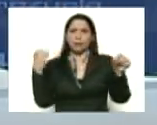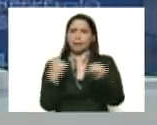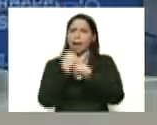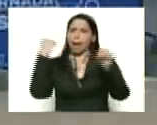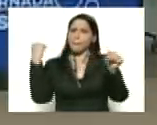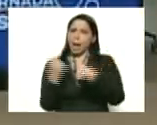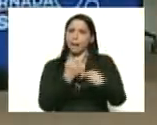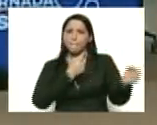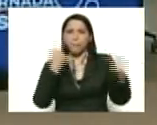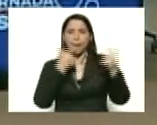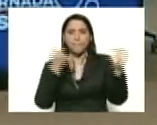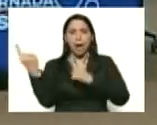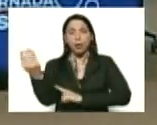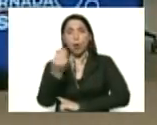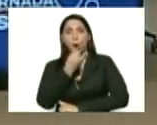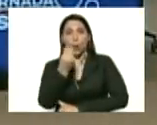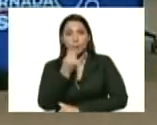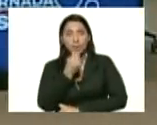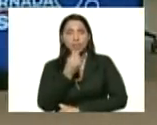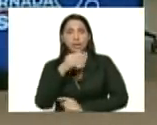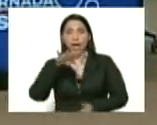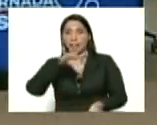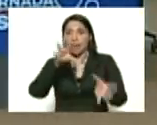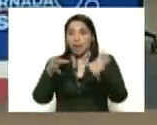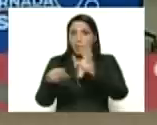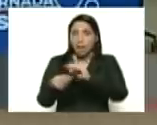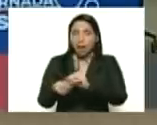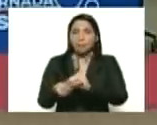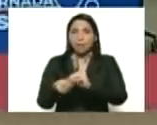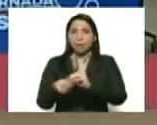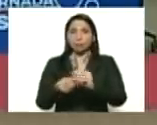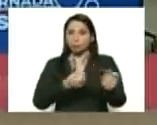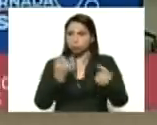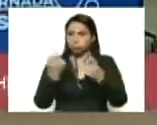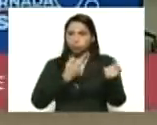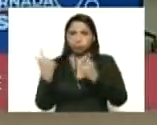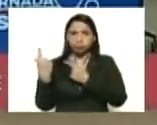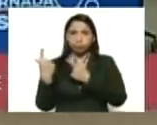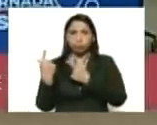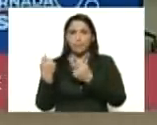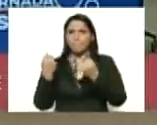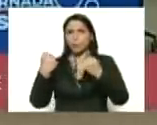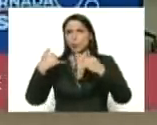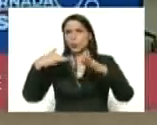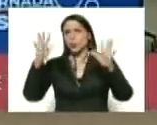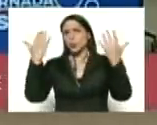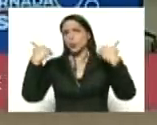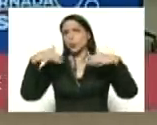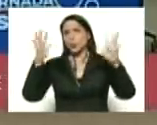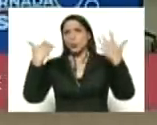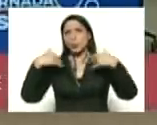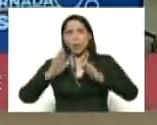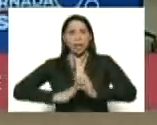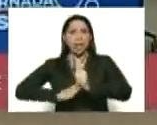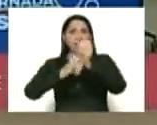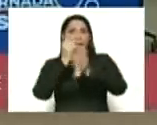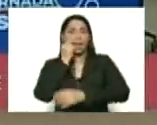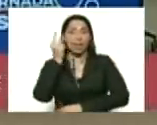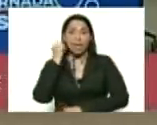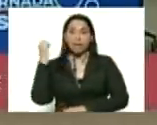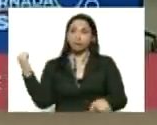repartiendo la comida los CLAP directamente y así hay miles de miles de líderes de jefes de jefas